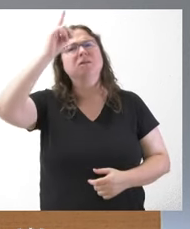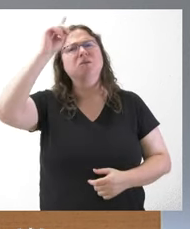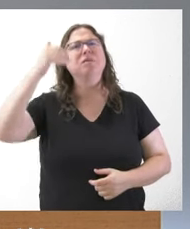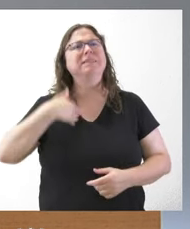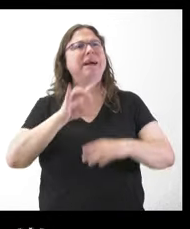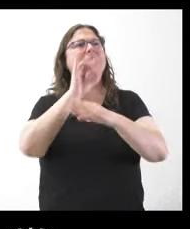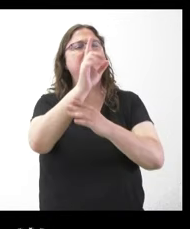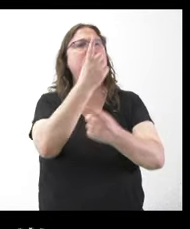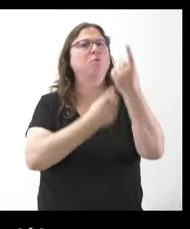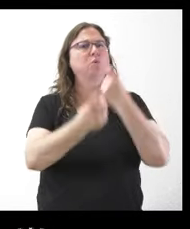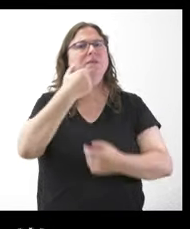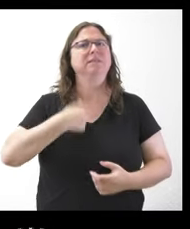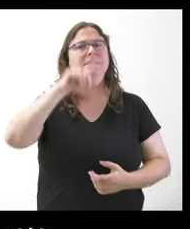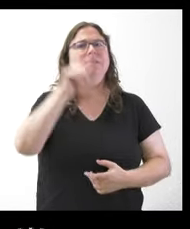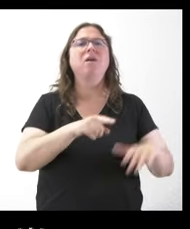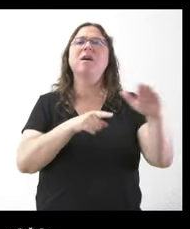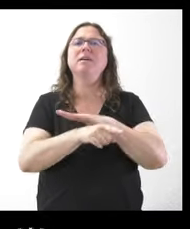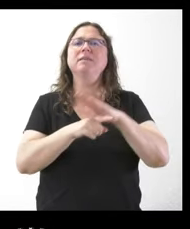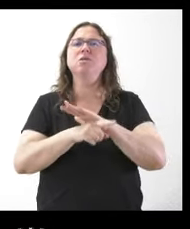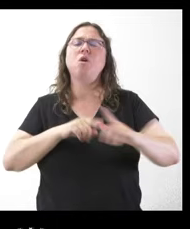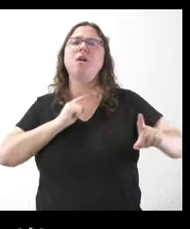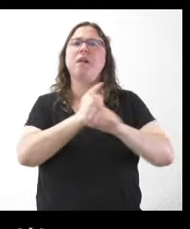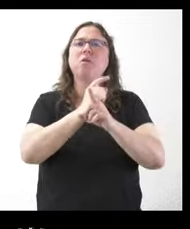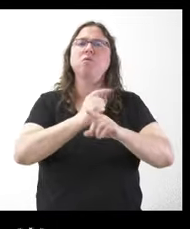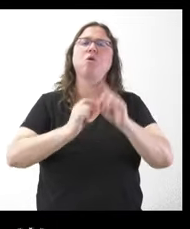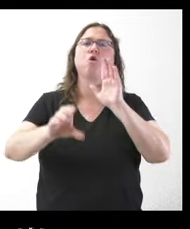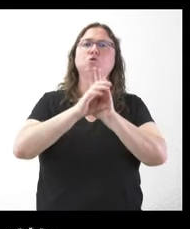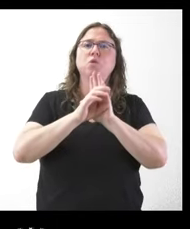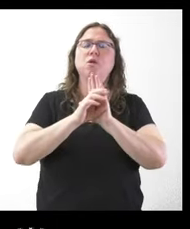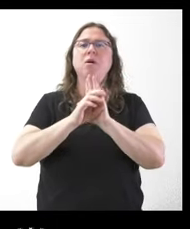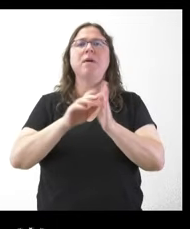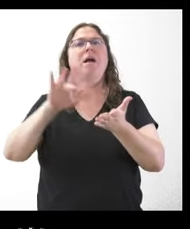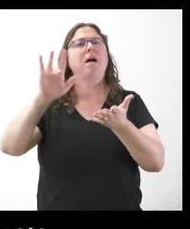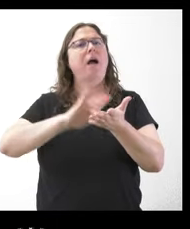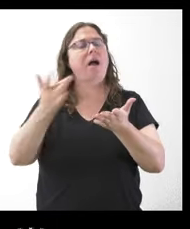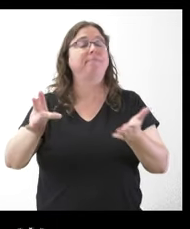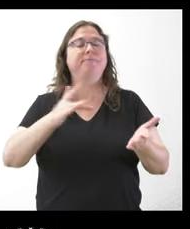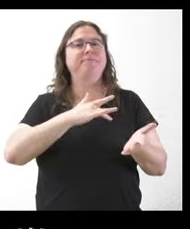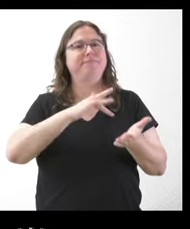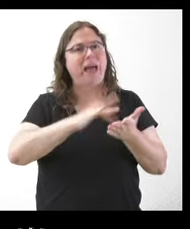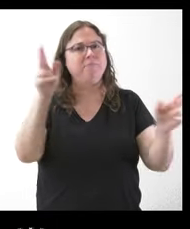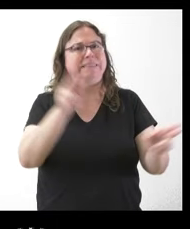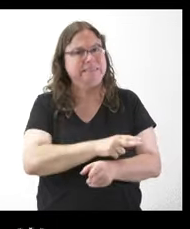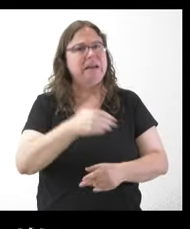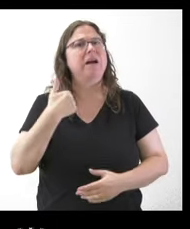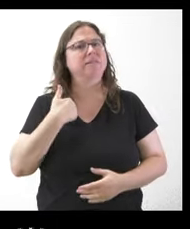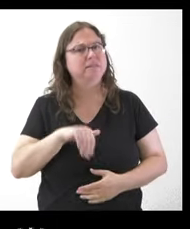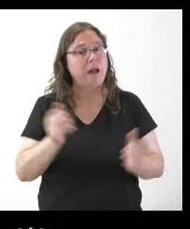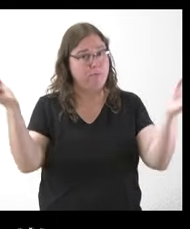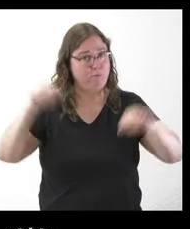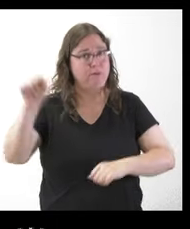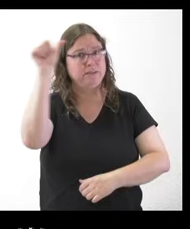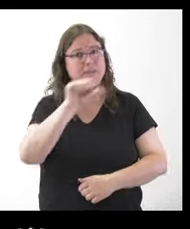consultivo el trámite para el recurso de inconstitucionalidad contra la amnistía toda vez que se ha aprobado ya en el Congreso esta semana.